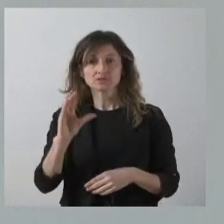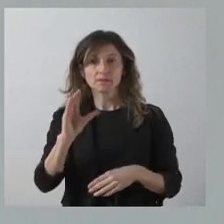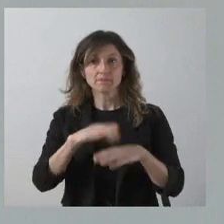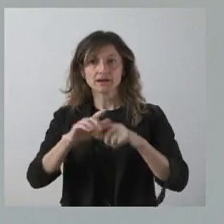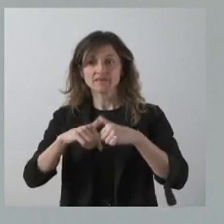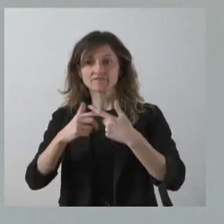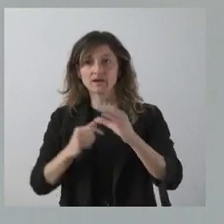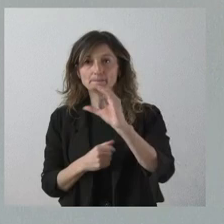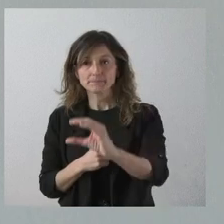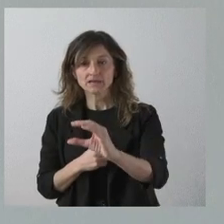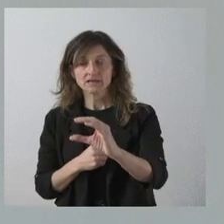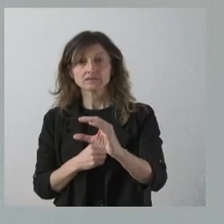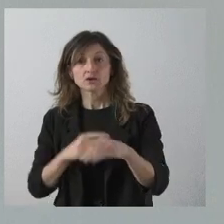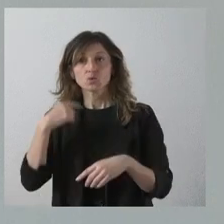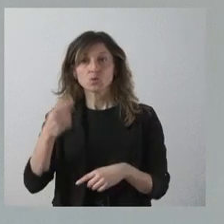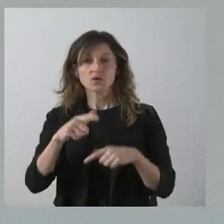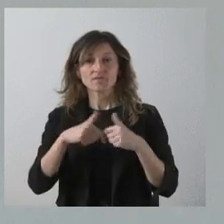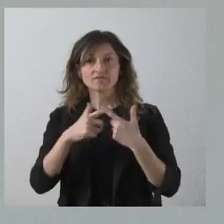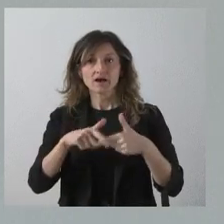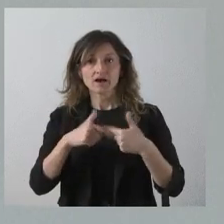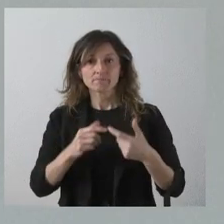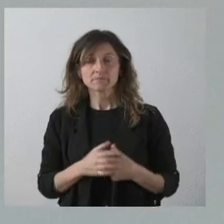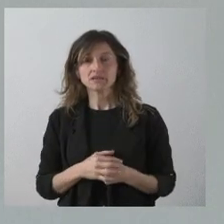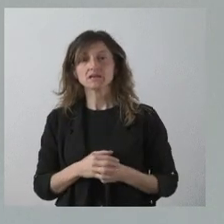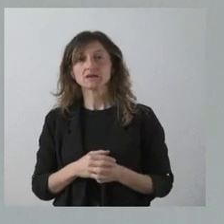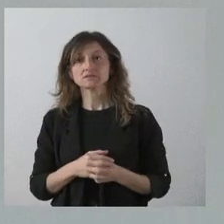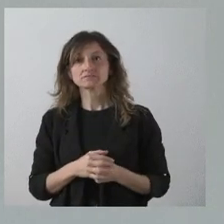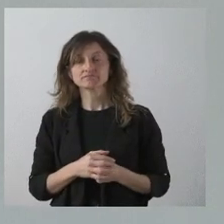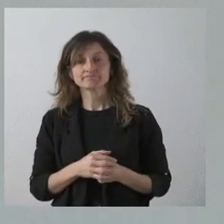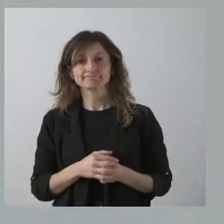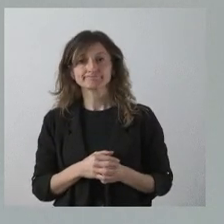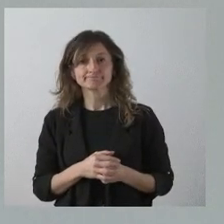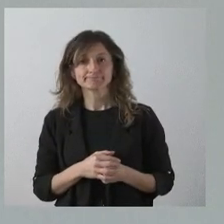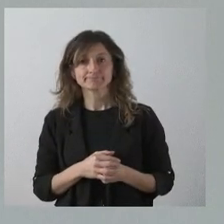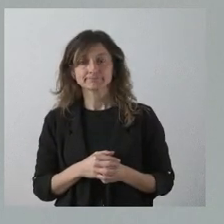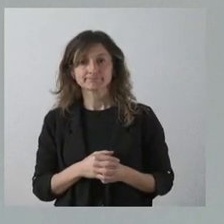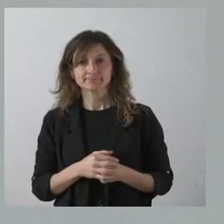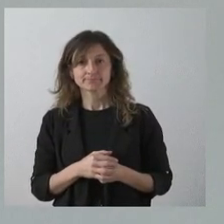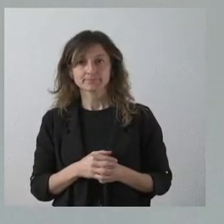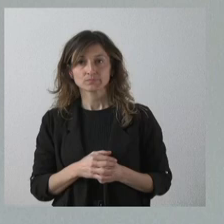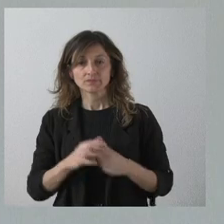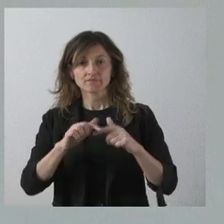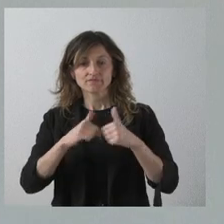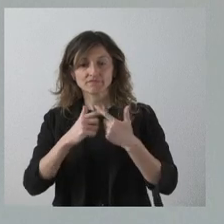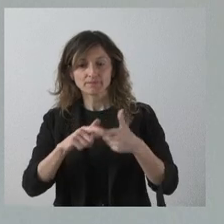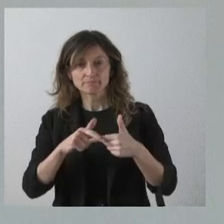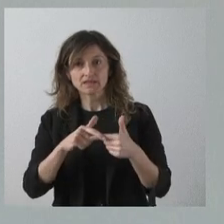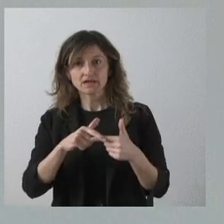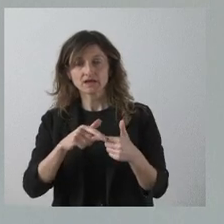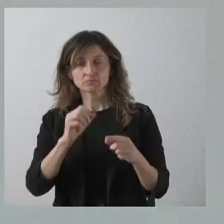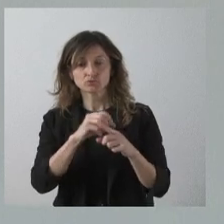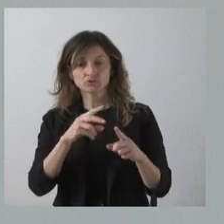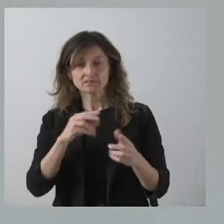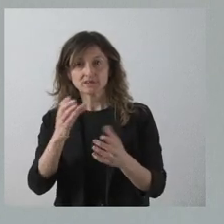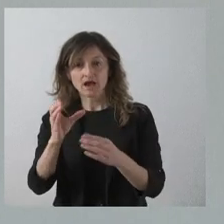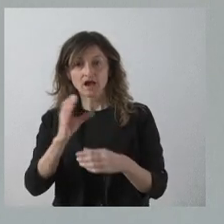familias y que sean las familias las que tengan, de ese punto de vista, esta ayuda